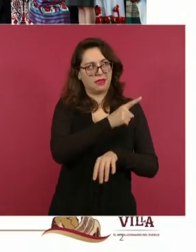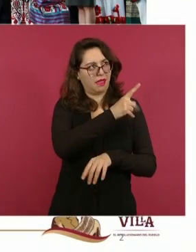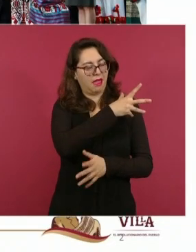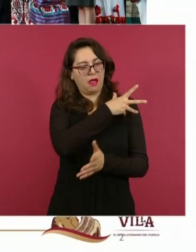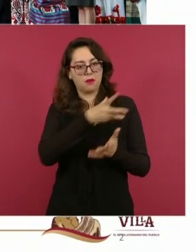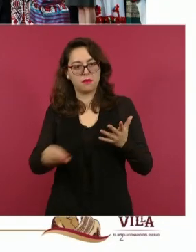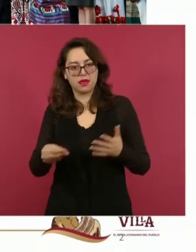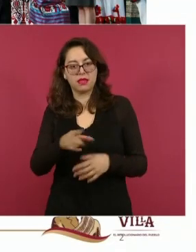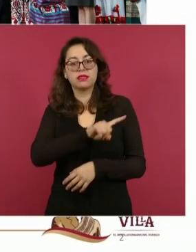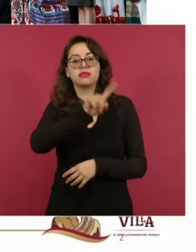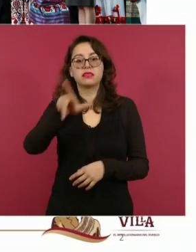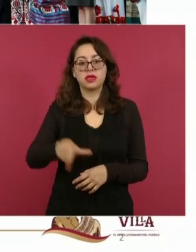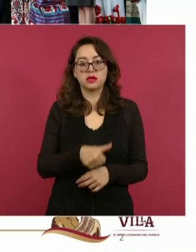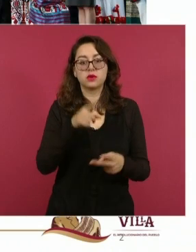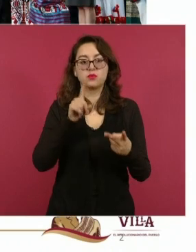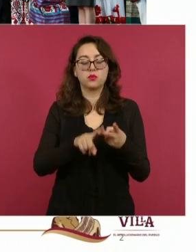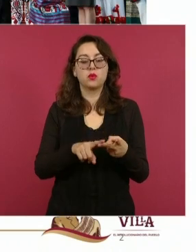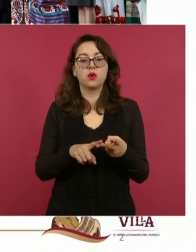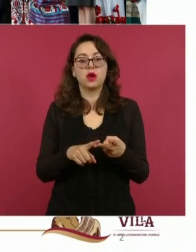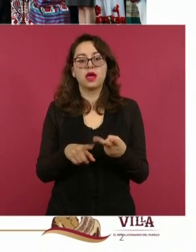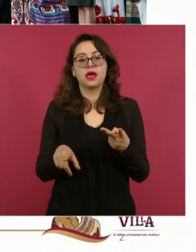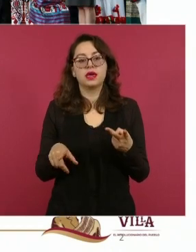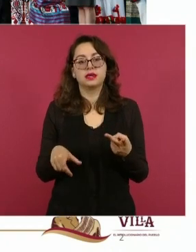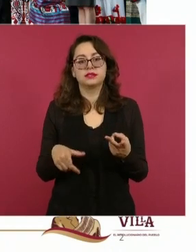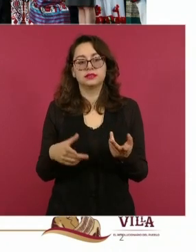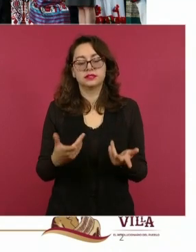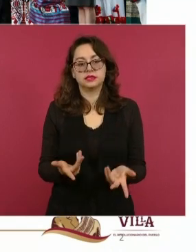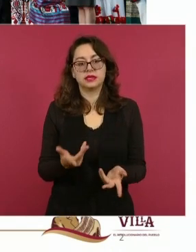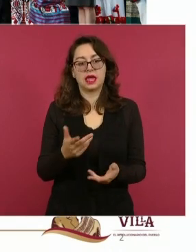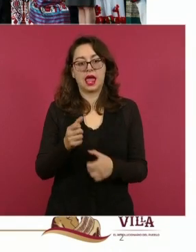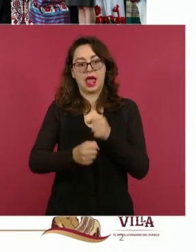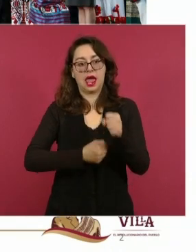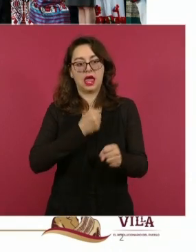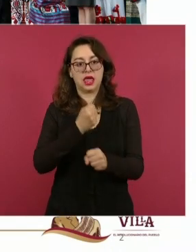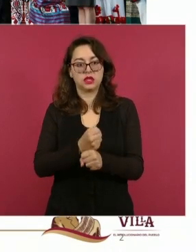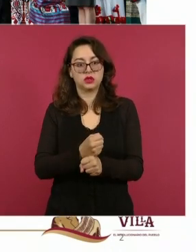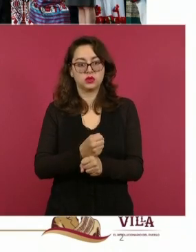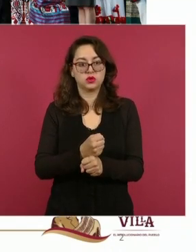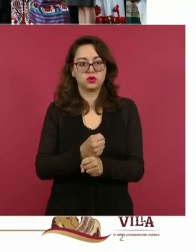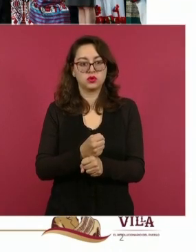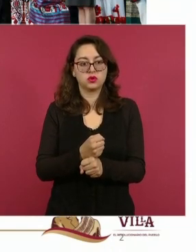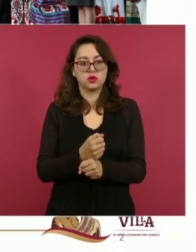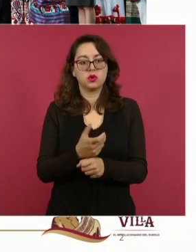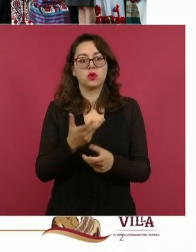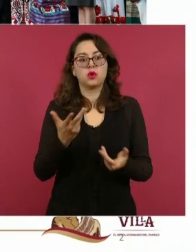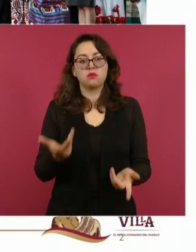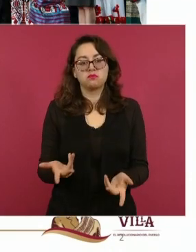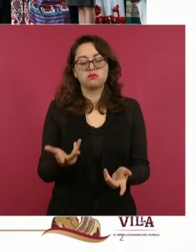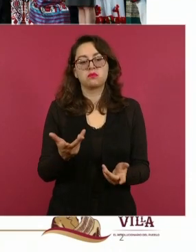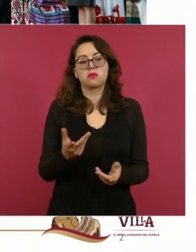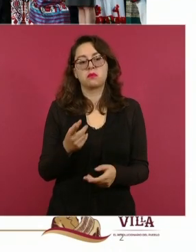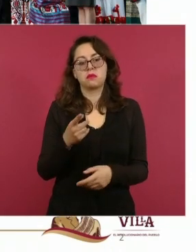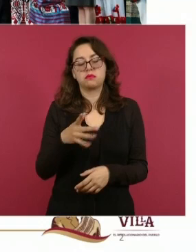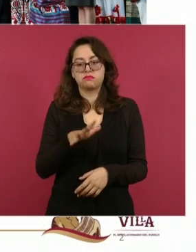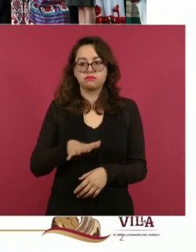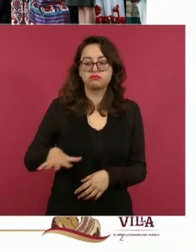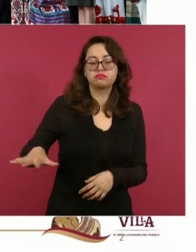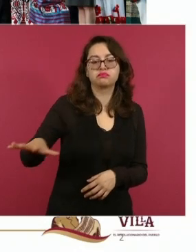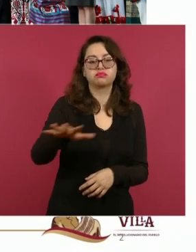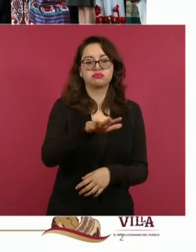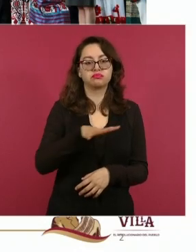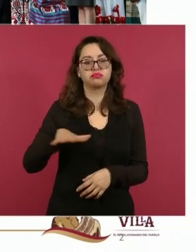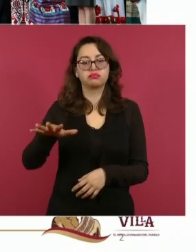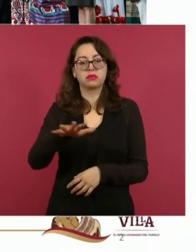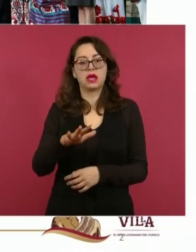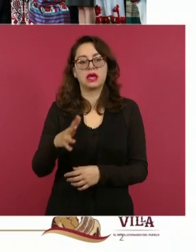general Lázaro Cárdenas en el año 37 que desde un enfoque de protección a las comunidades indígenas, la